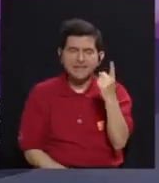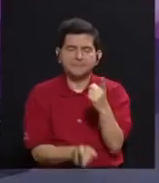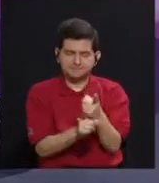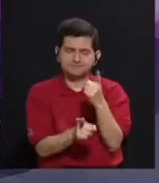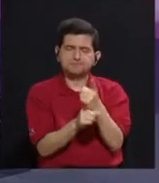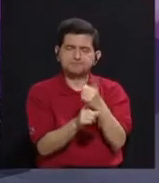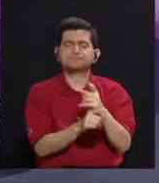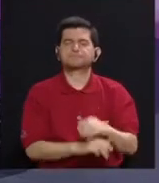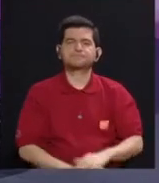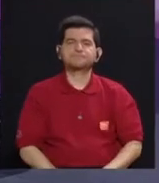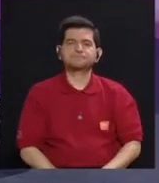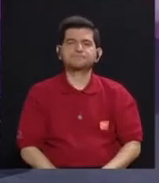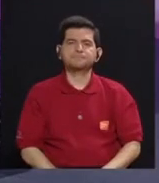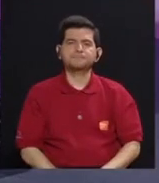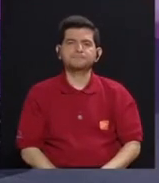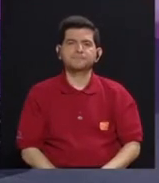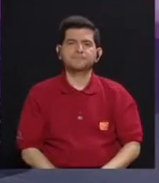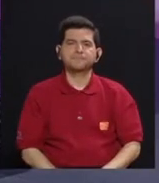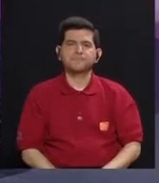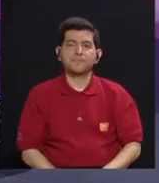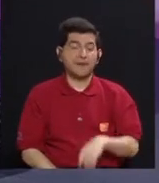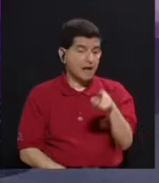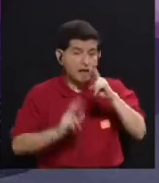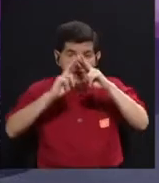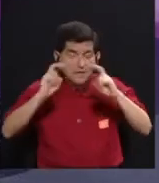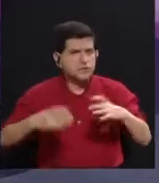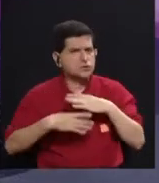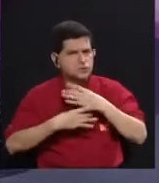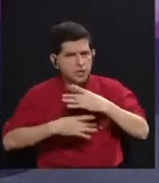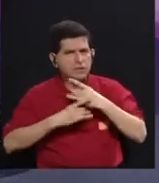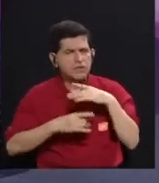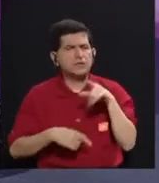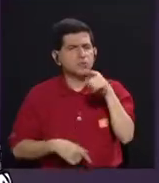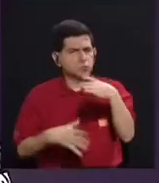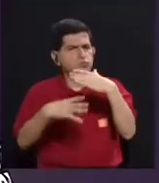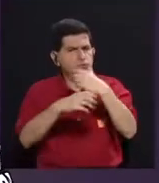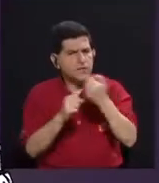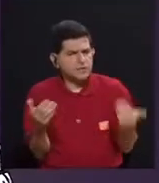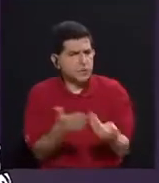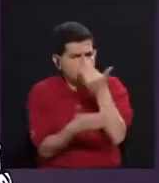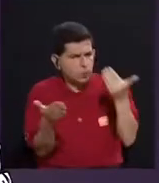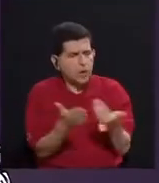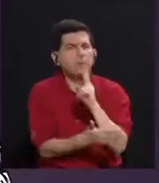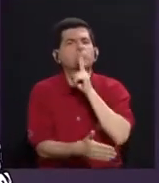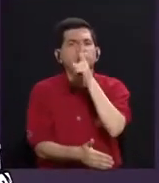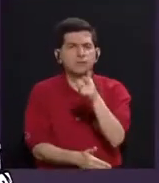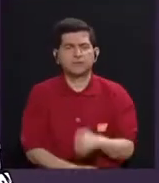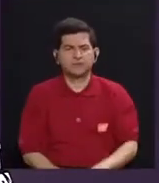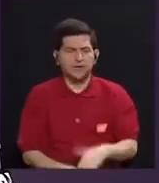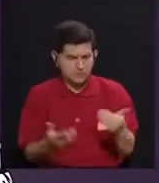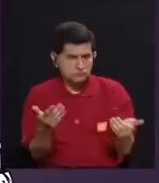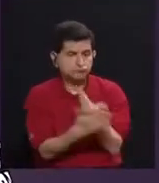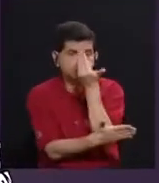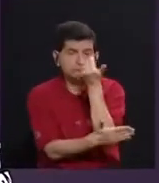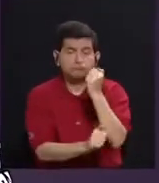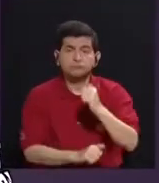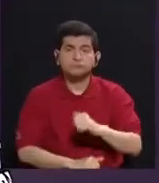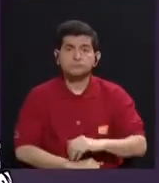exacto. Y en este análisis tan interesante que haces y tan novedoso realmente, porque es muy novedoso,